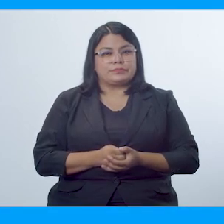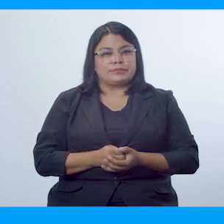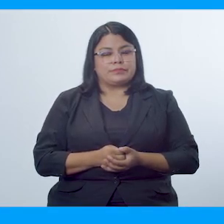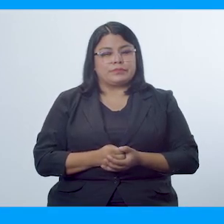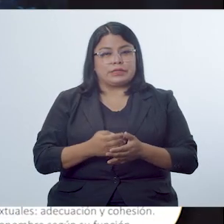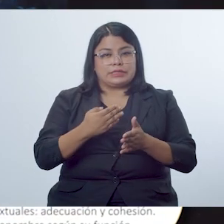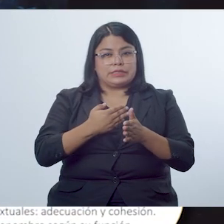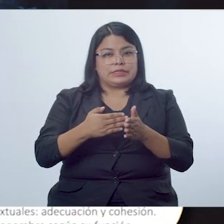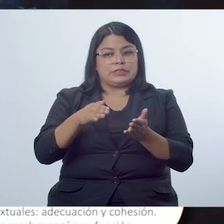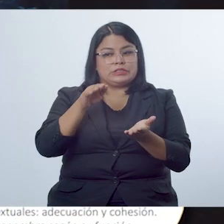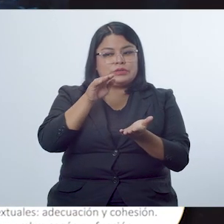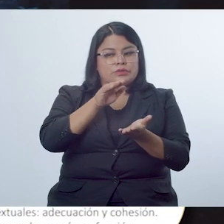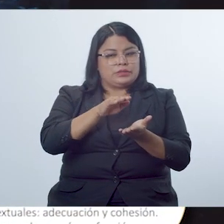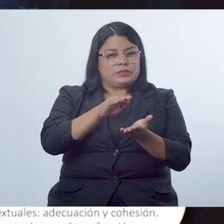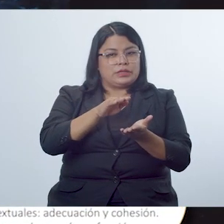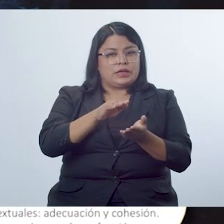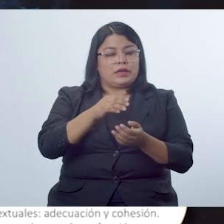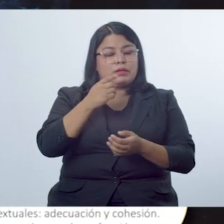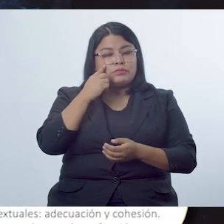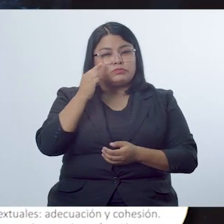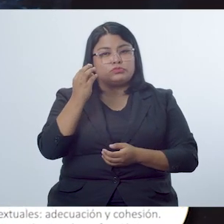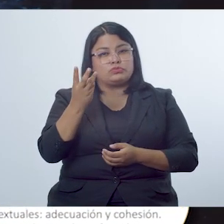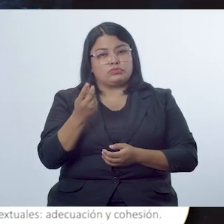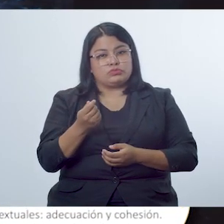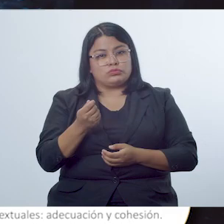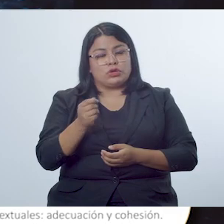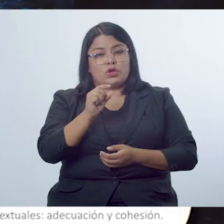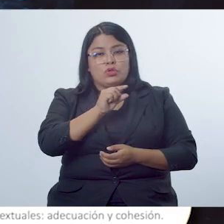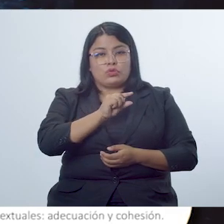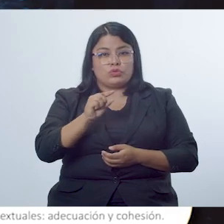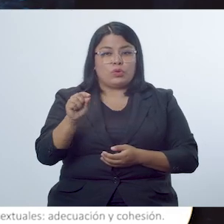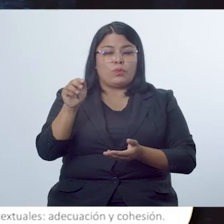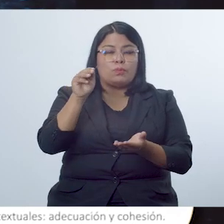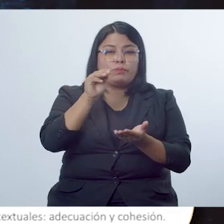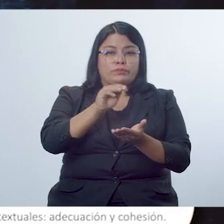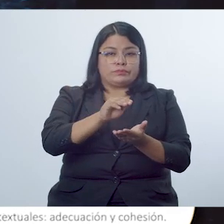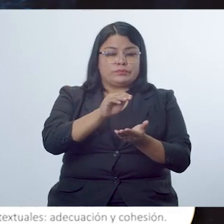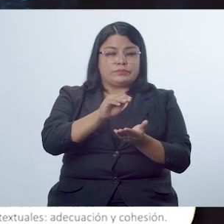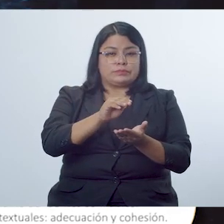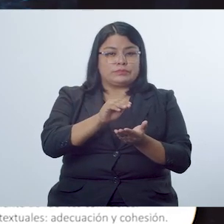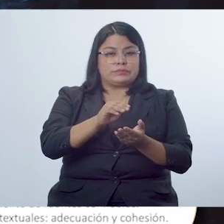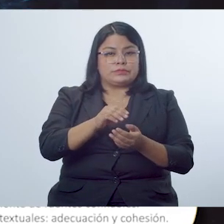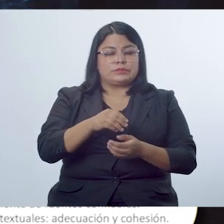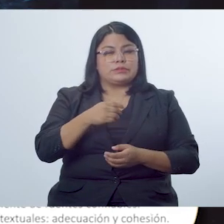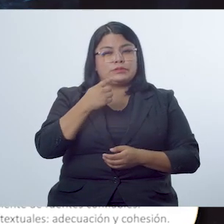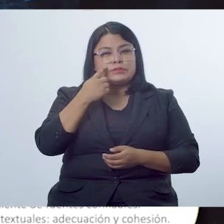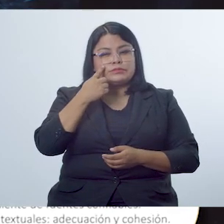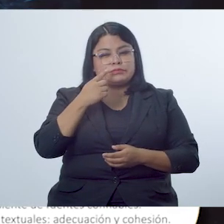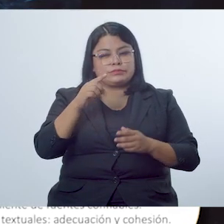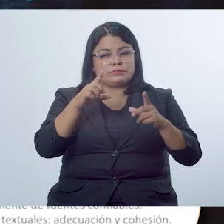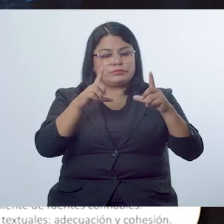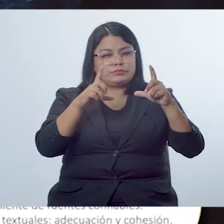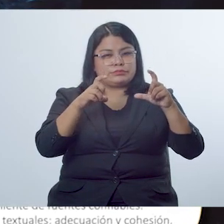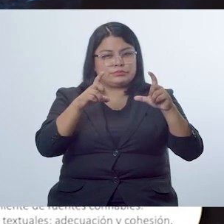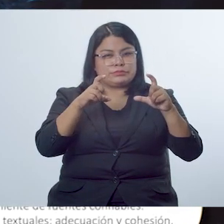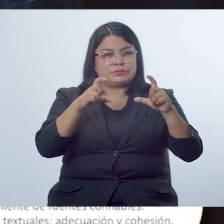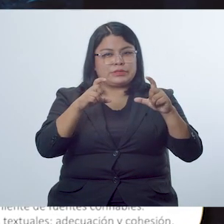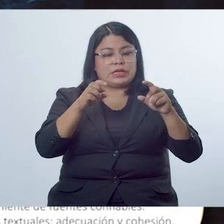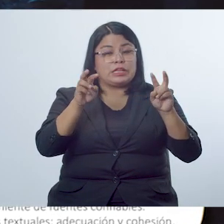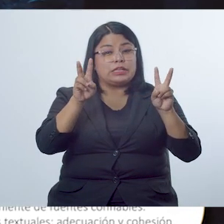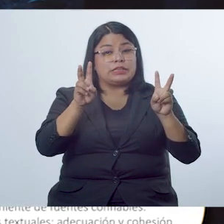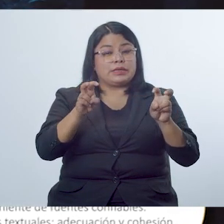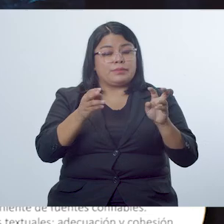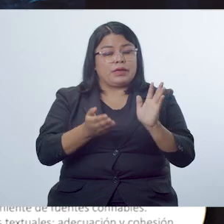Entrada de unidad, posee el número y el nombre de la unidad, una imagen que hace alusión a uno de los